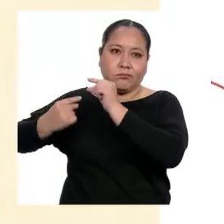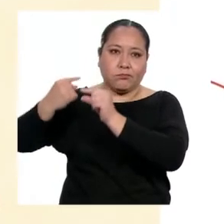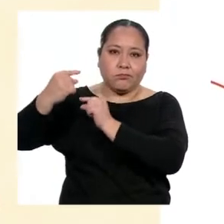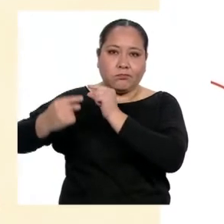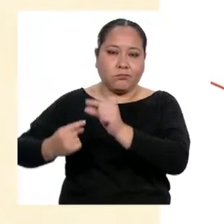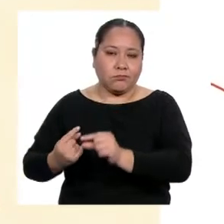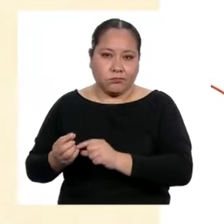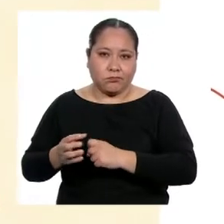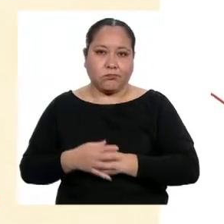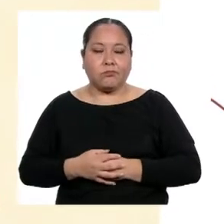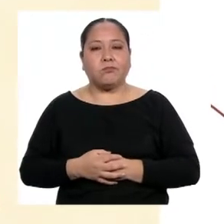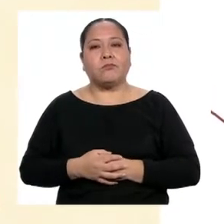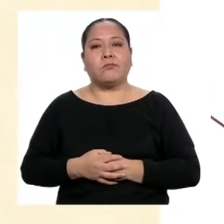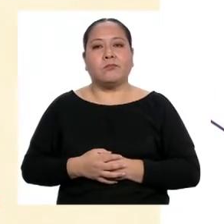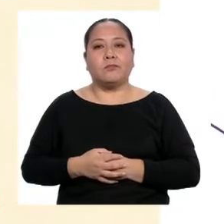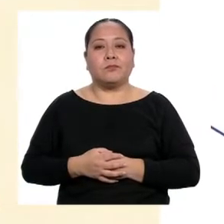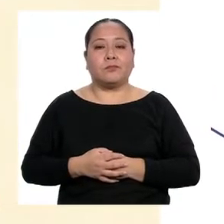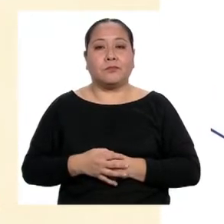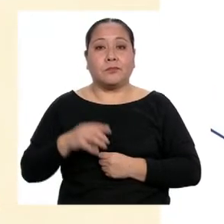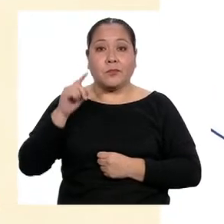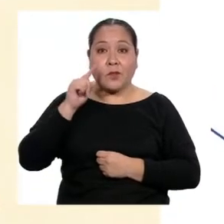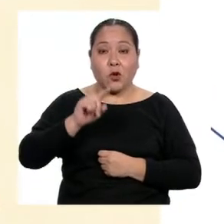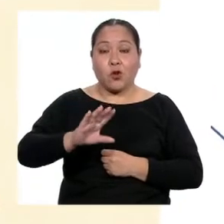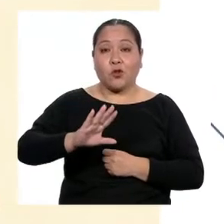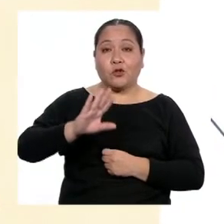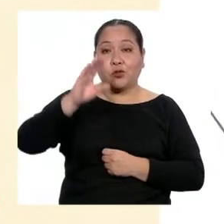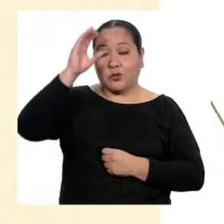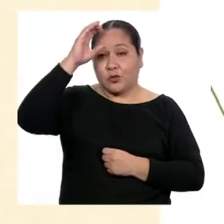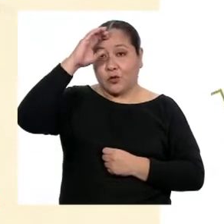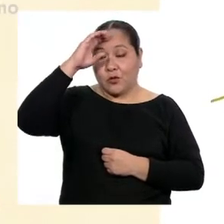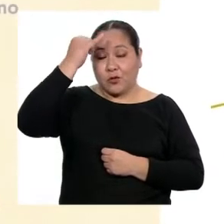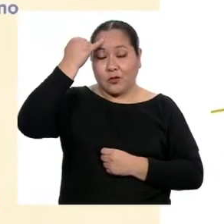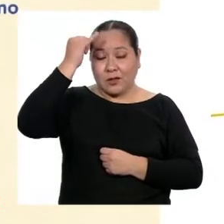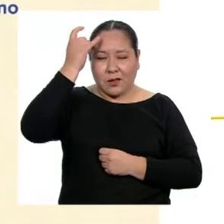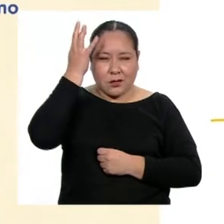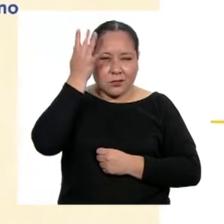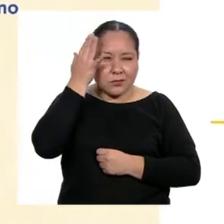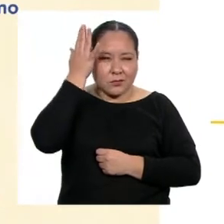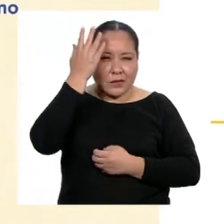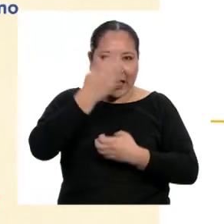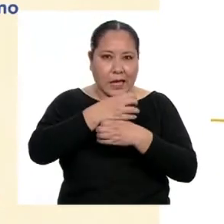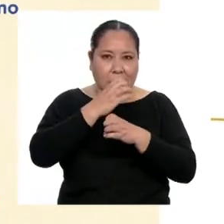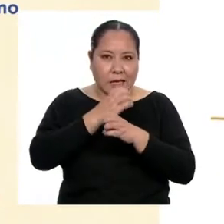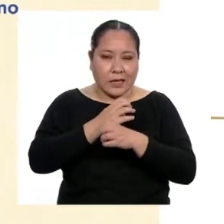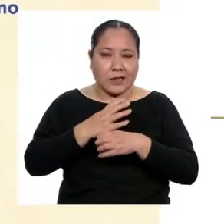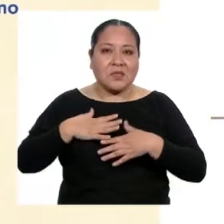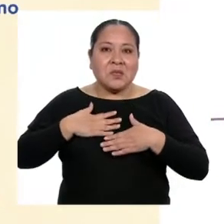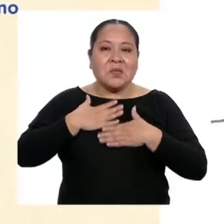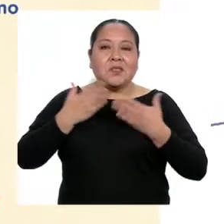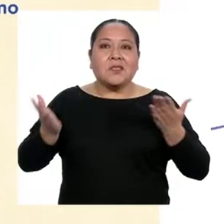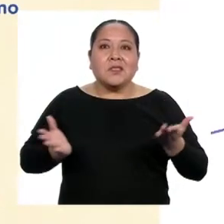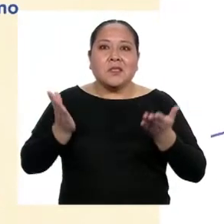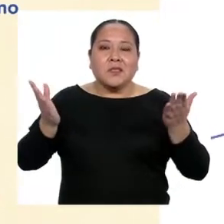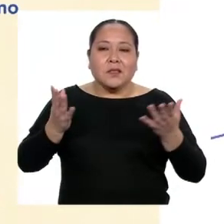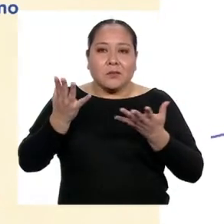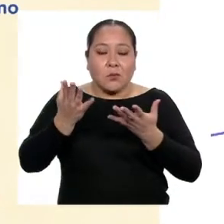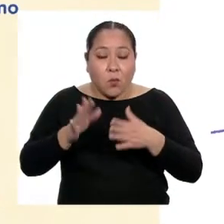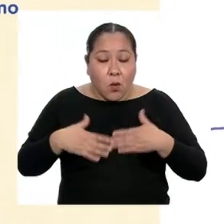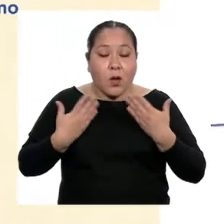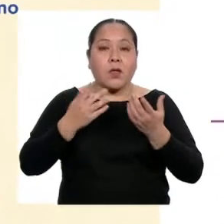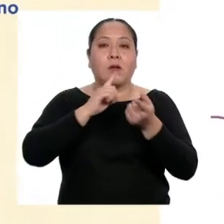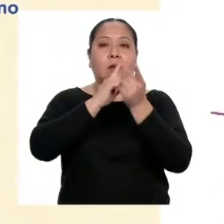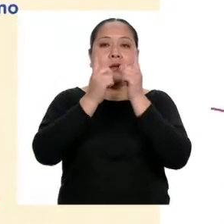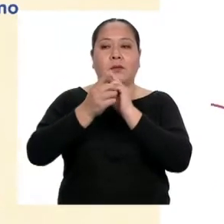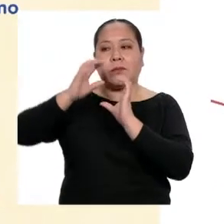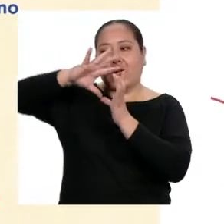generación. Con su creatividad y entusiasmo, pueden cambiar el mundo de forma